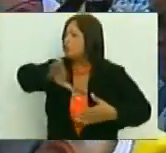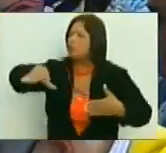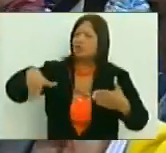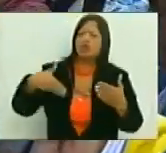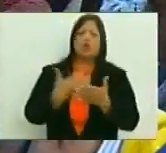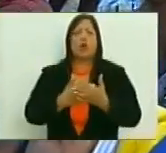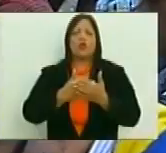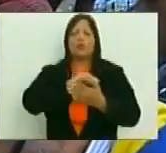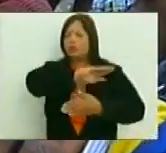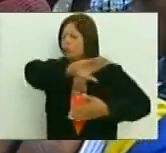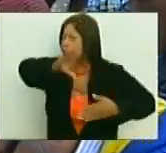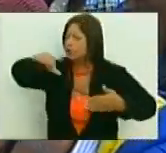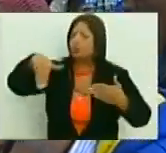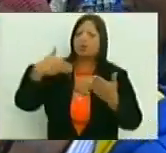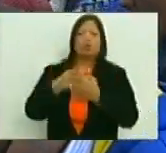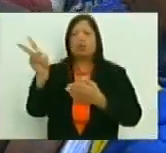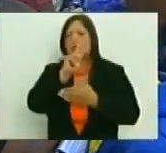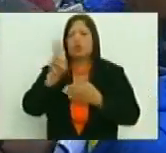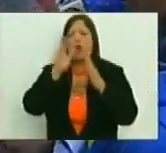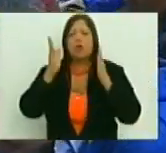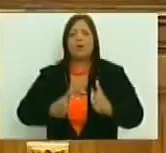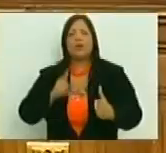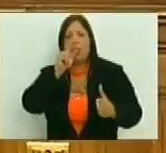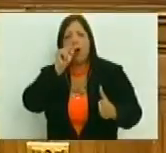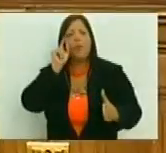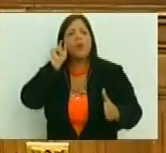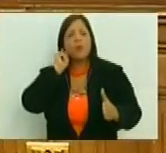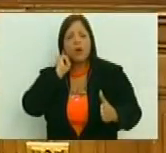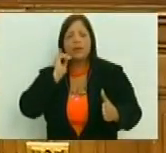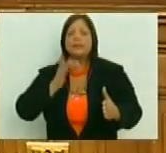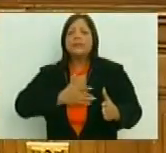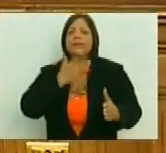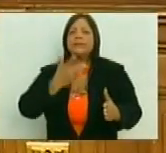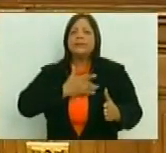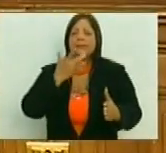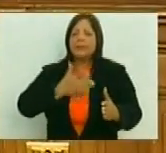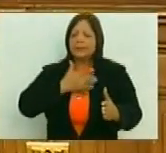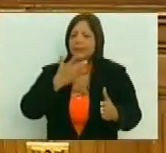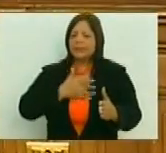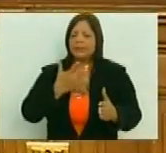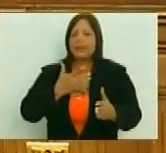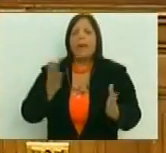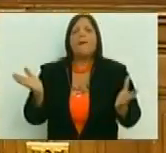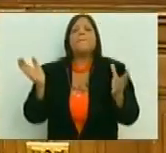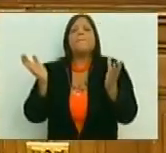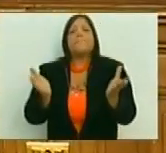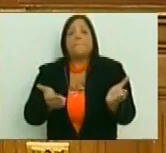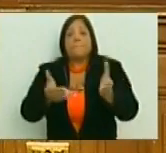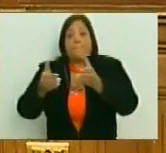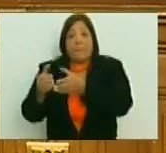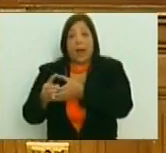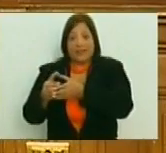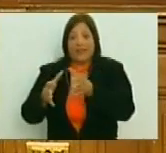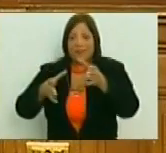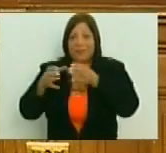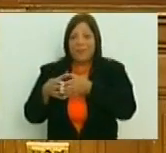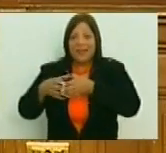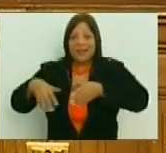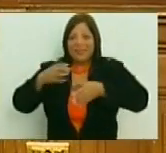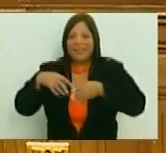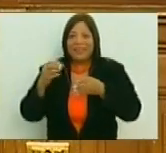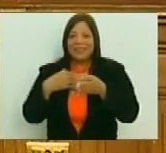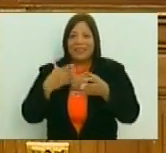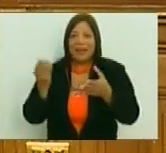absolutamente todos los venezolanos, se sientan parte de esta Asamblea